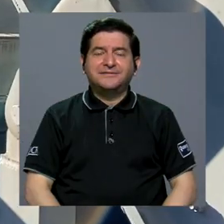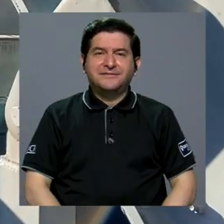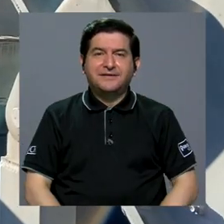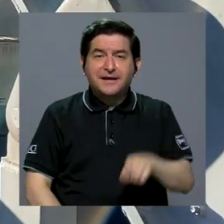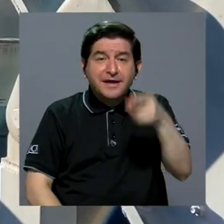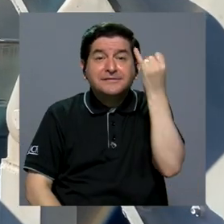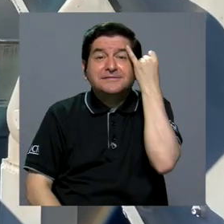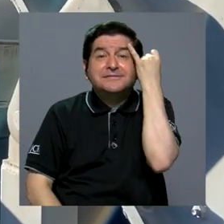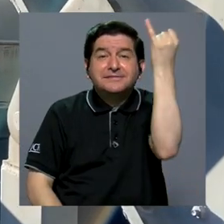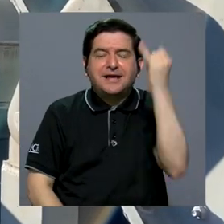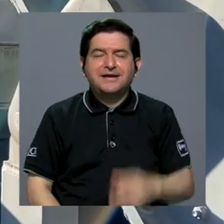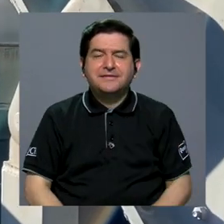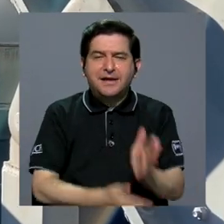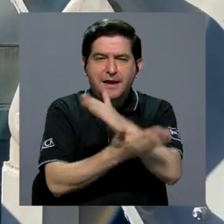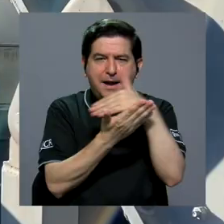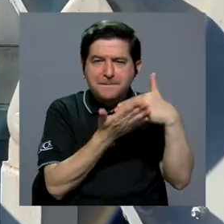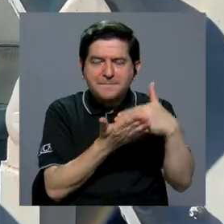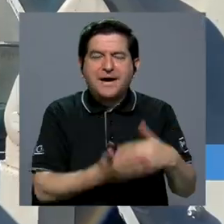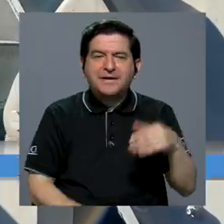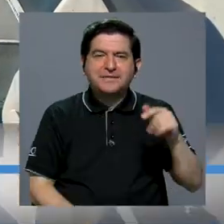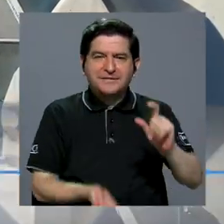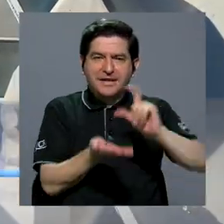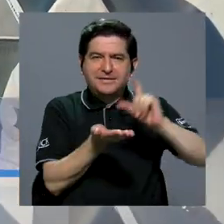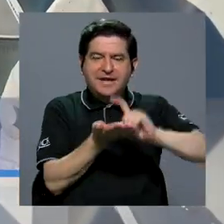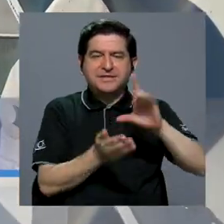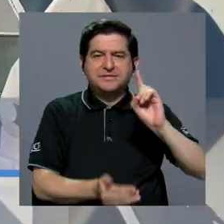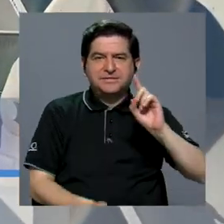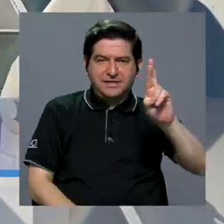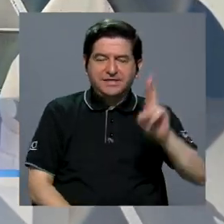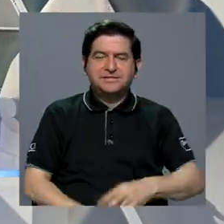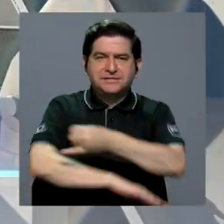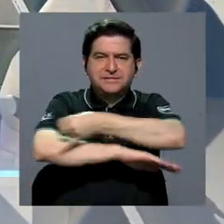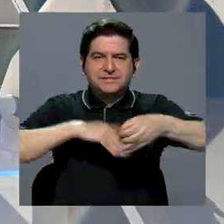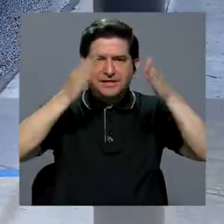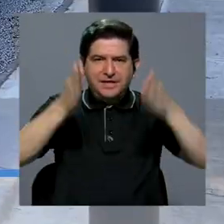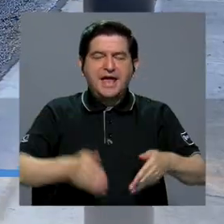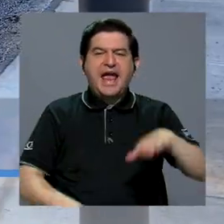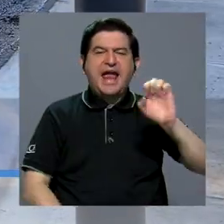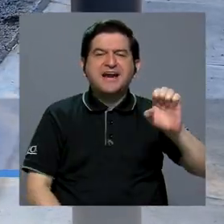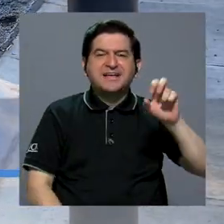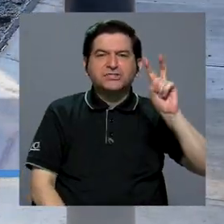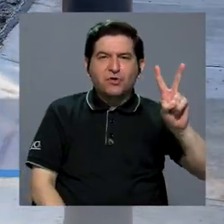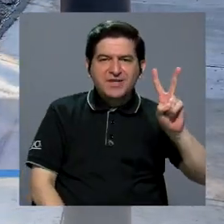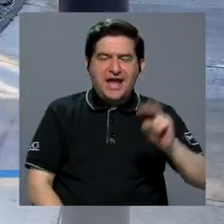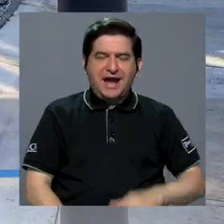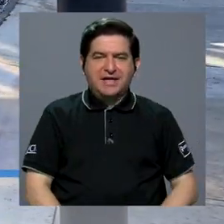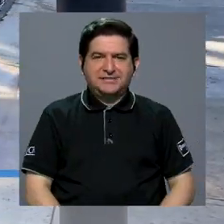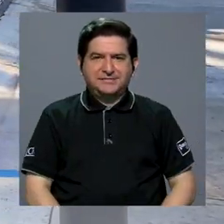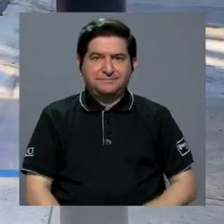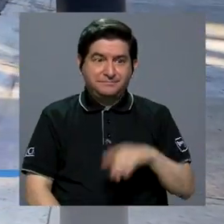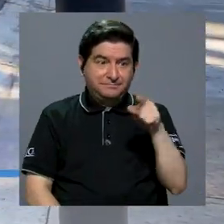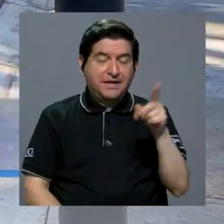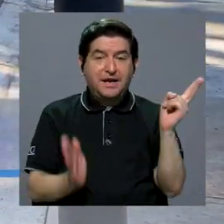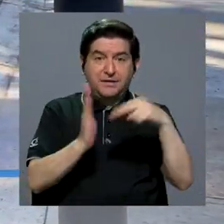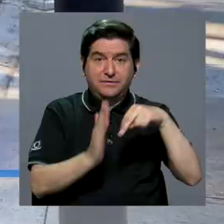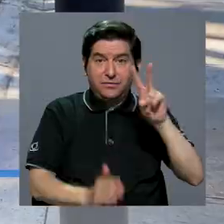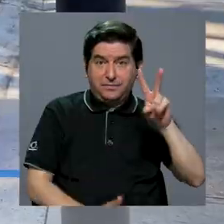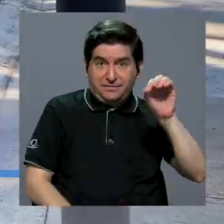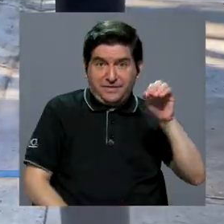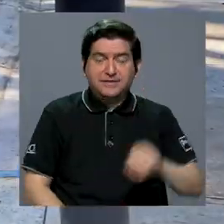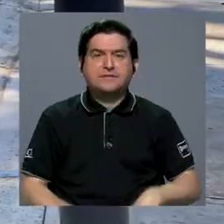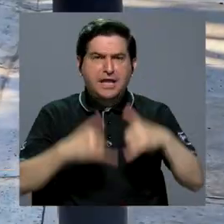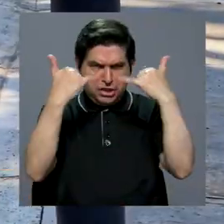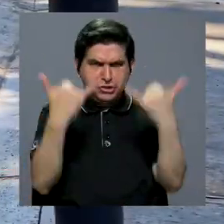Esta iniciativa formó parte de la tesis de doctorado del ingeniero Ernesto Villegas, quien en el 2020